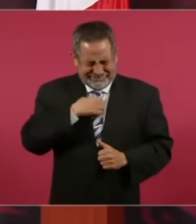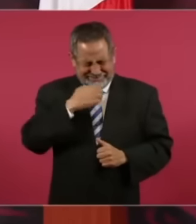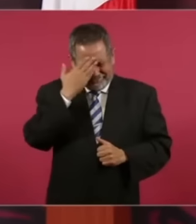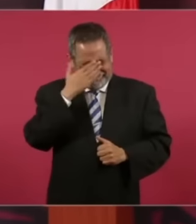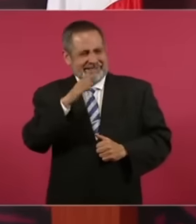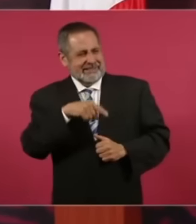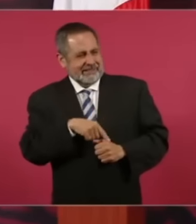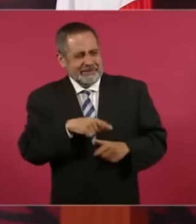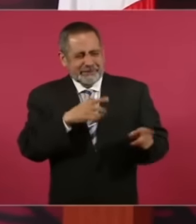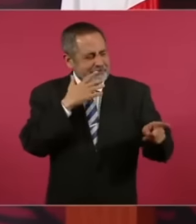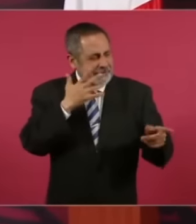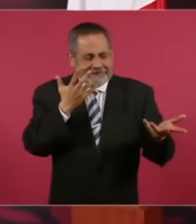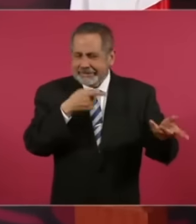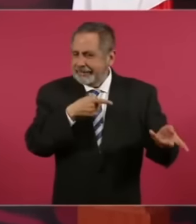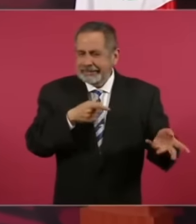Descarado